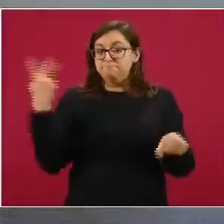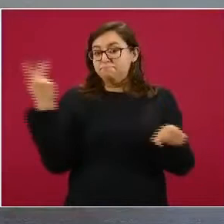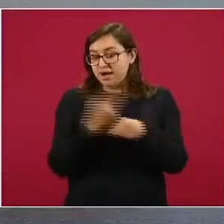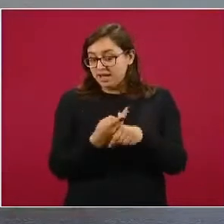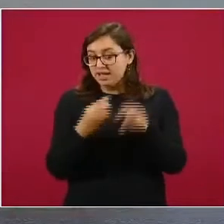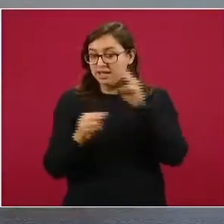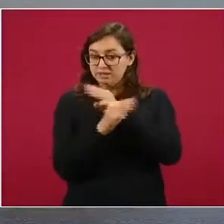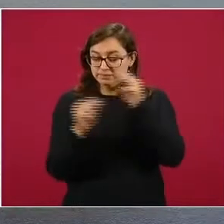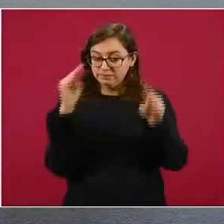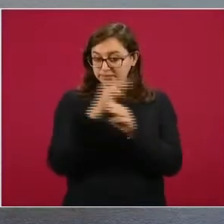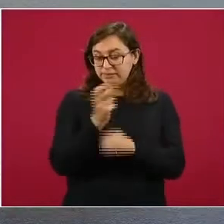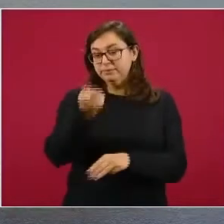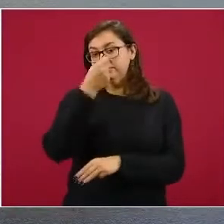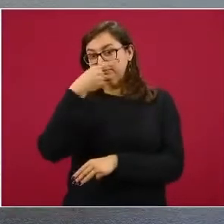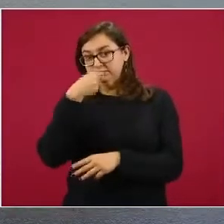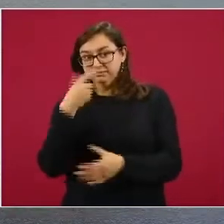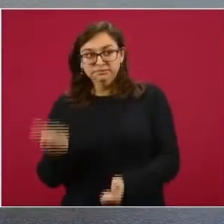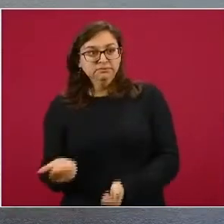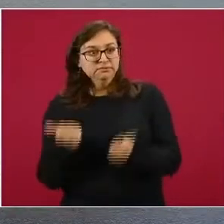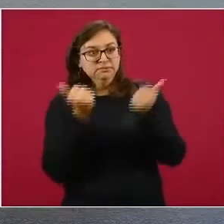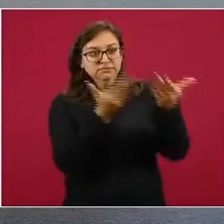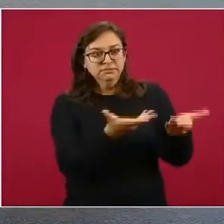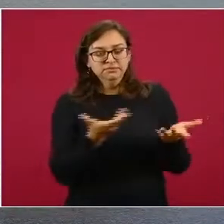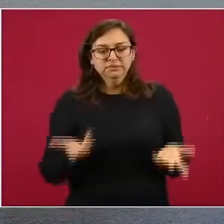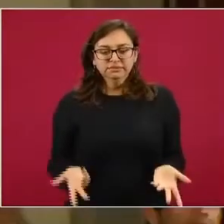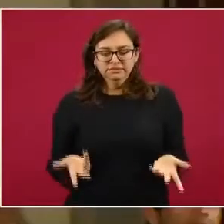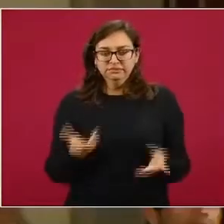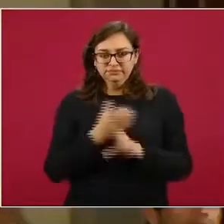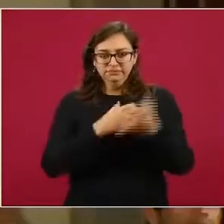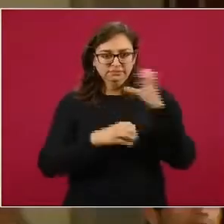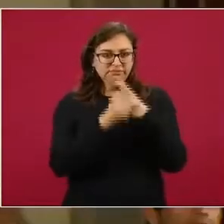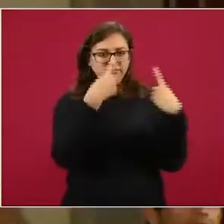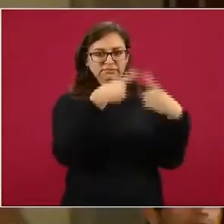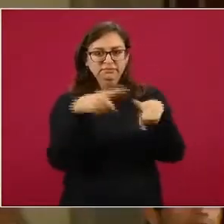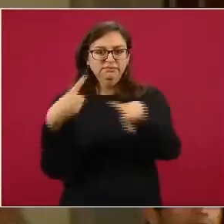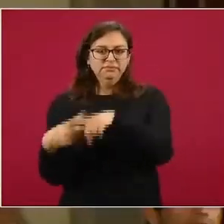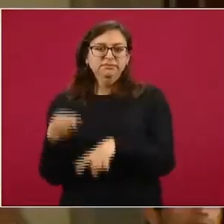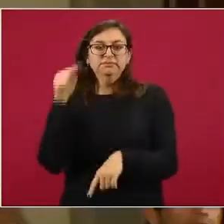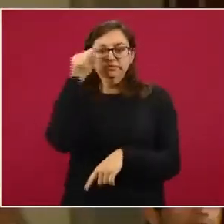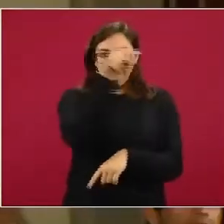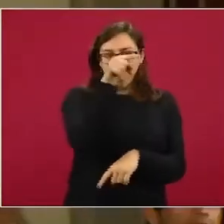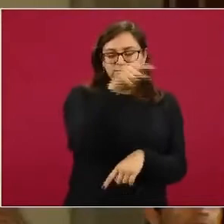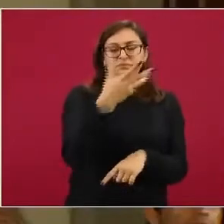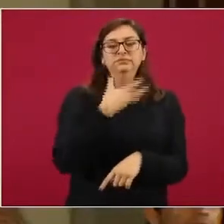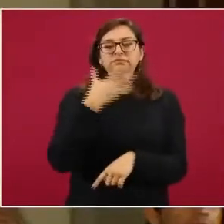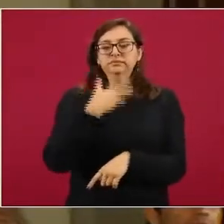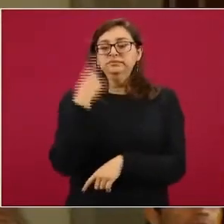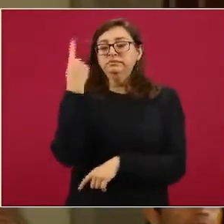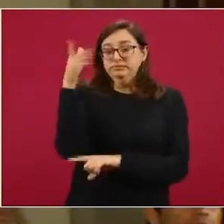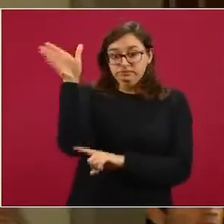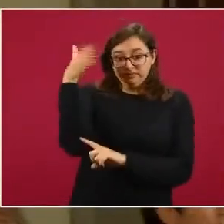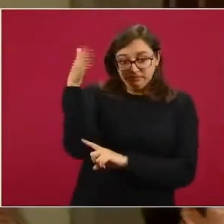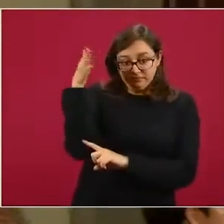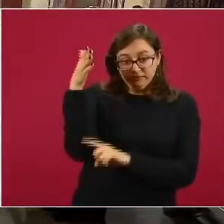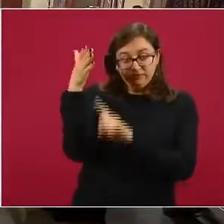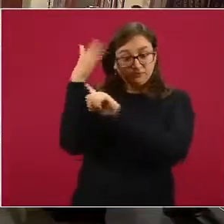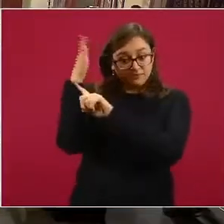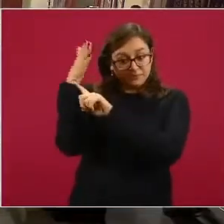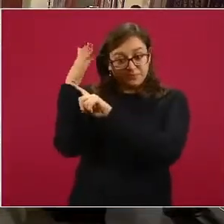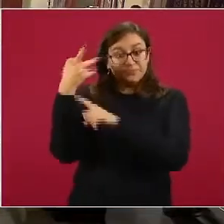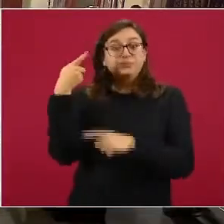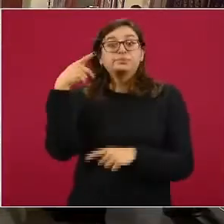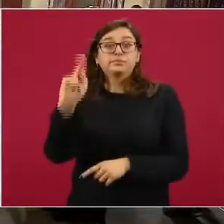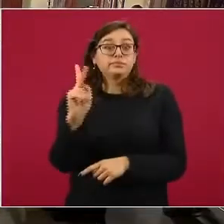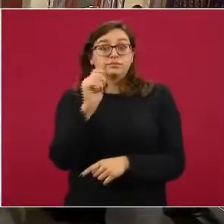ejemplo, en esta misma comunidad, hay una ambulancia que la donó hace algunos años la gobernadora del Estado, sin embargo no tienen equipo médico